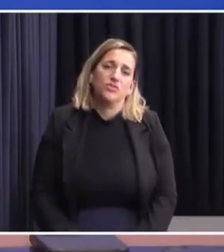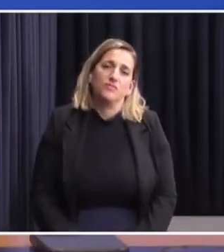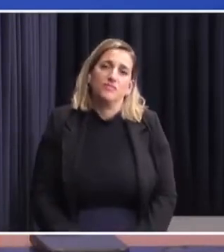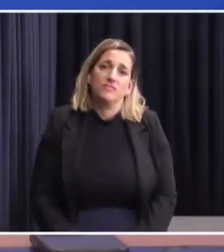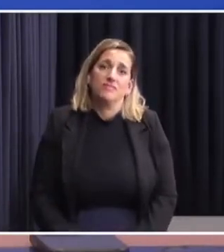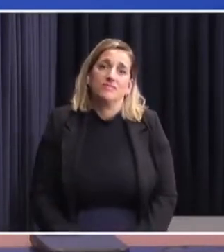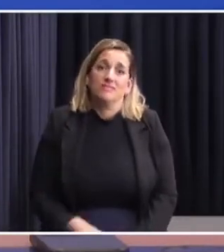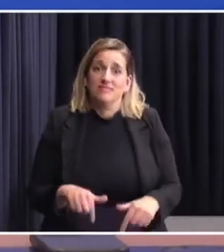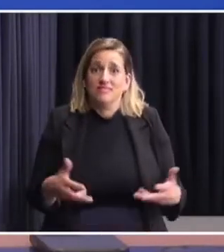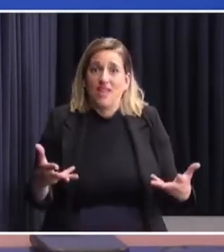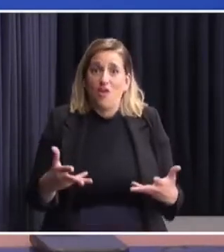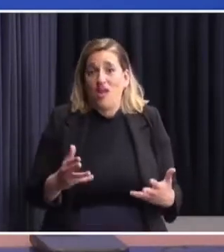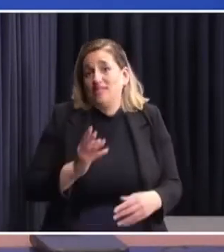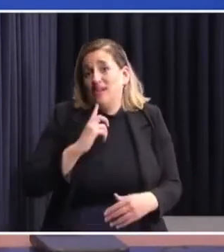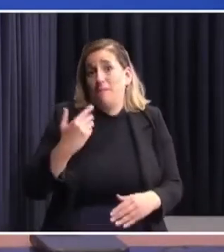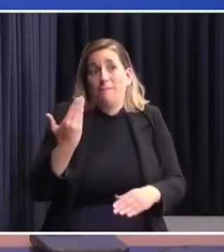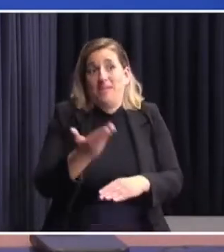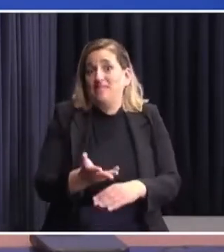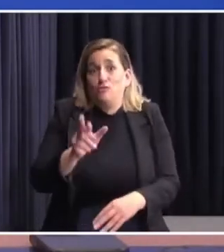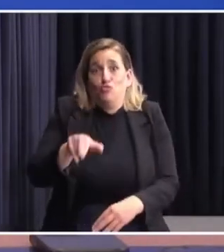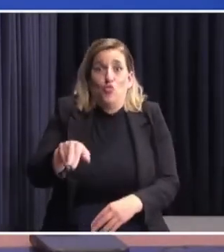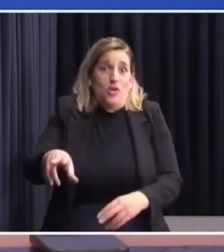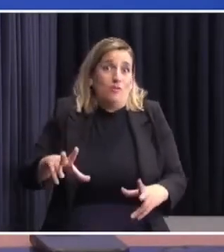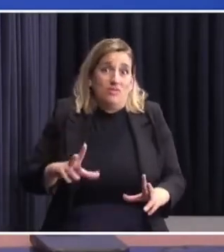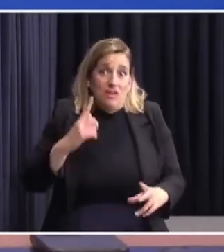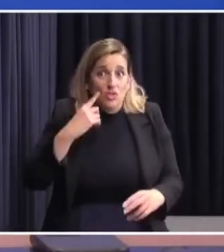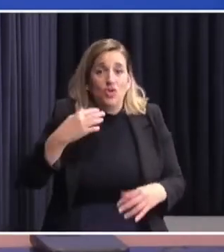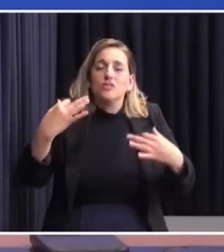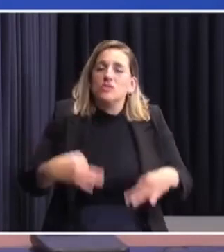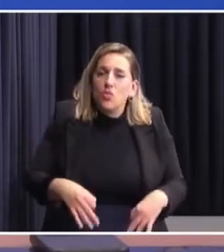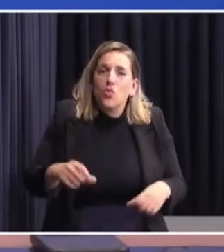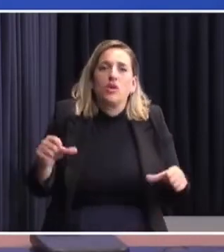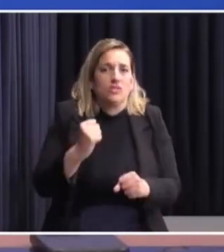el gobierno que al día de hoy han presentado su renuncia. Yo tengo la tranquilidad que actuaron acorde a la ley.